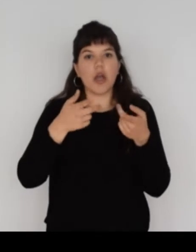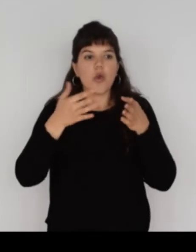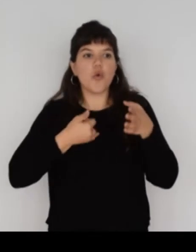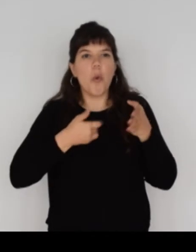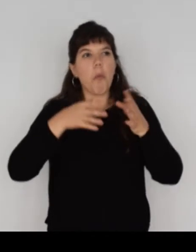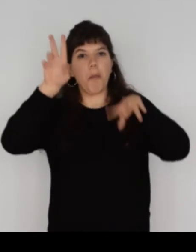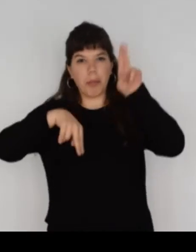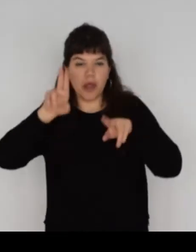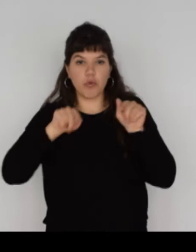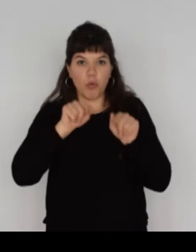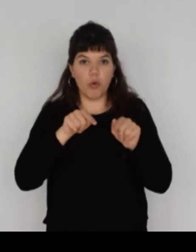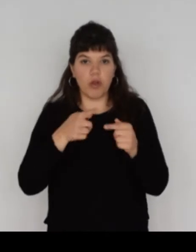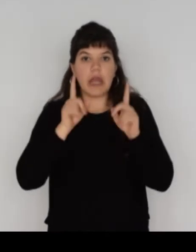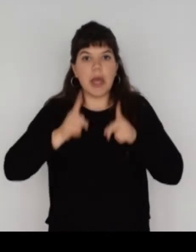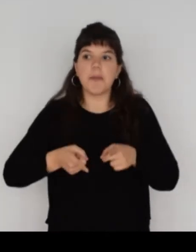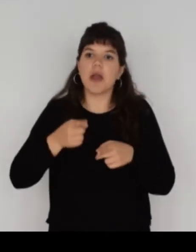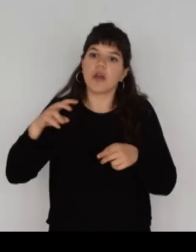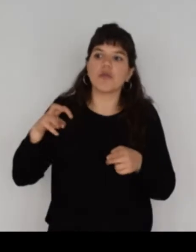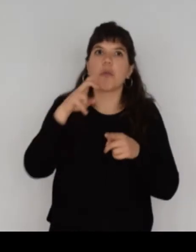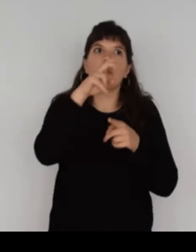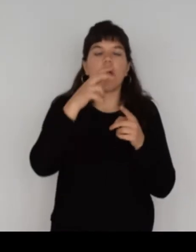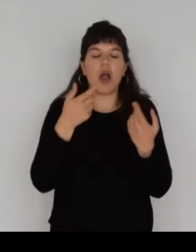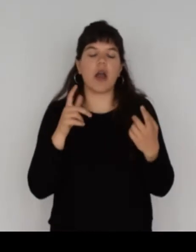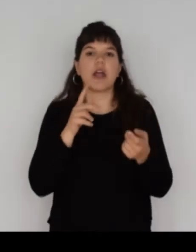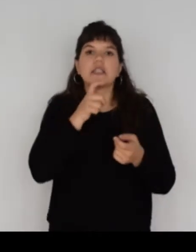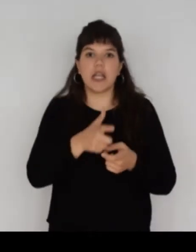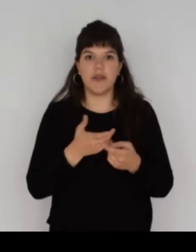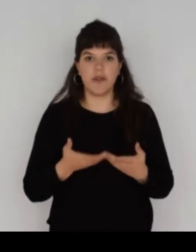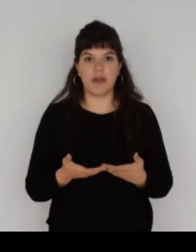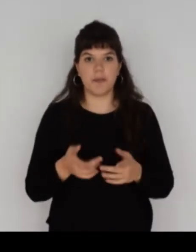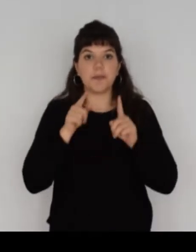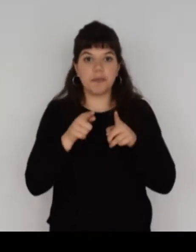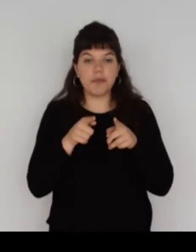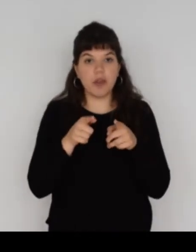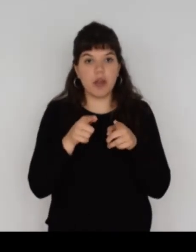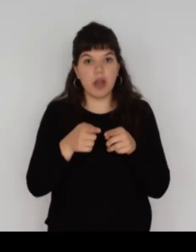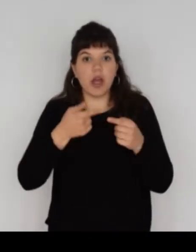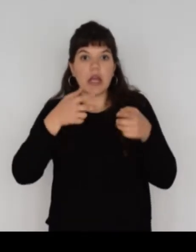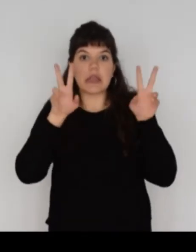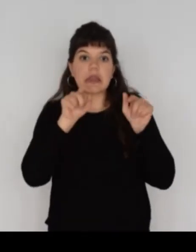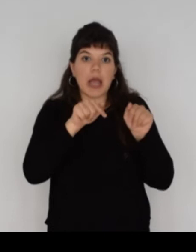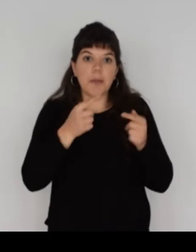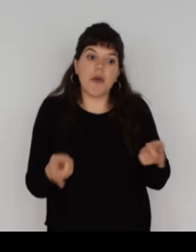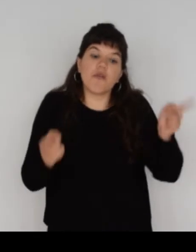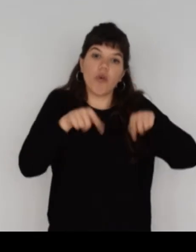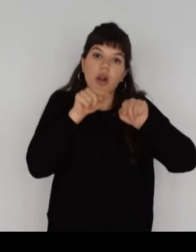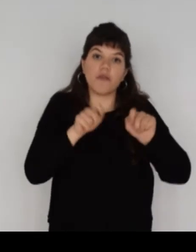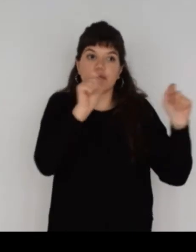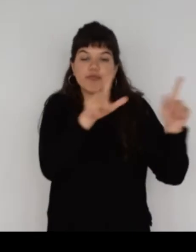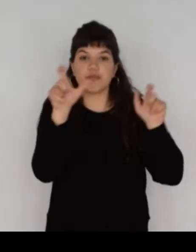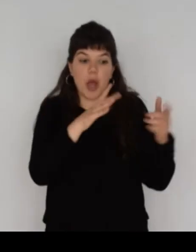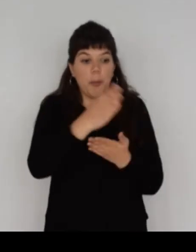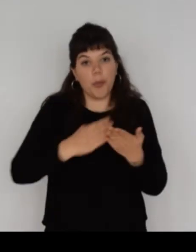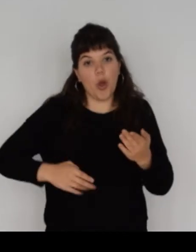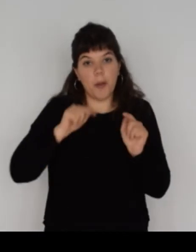composición, sugiriendo la escalera evolutiva. El tema, con variaciones, será retomado en las ilustraciones del poemario